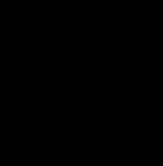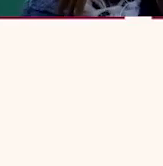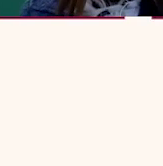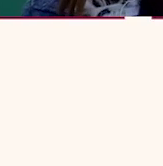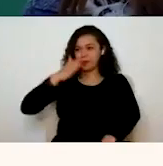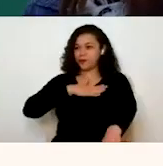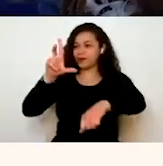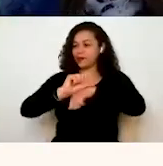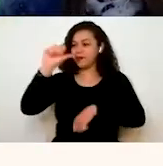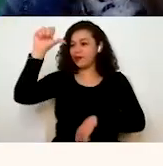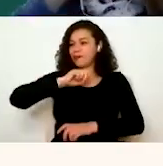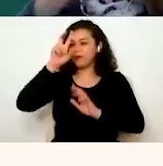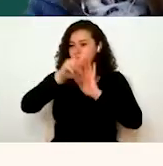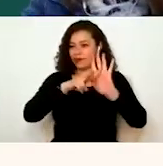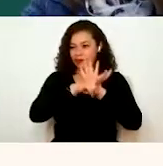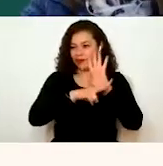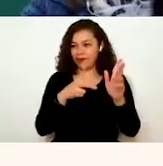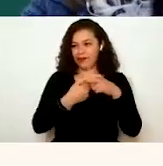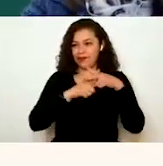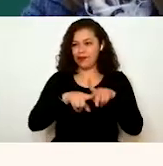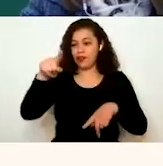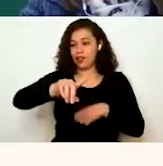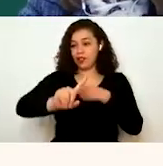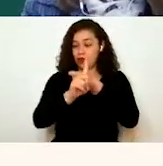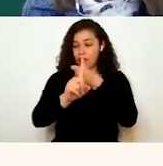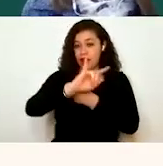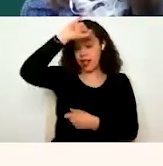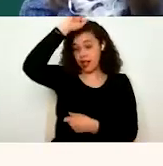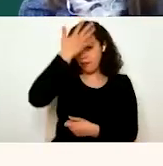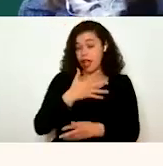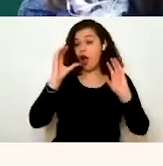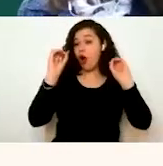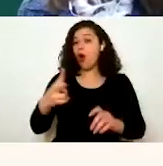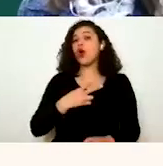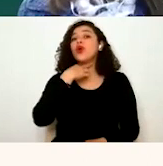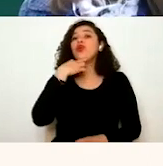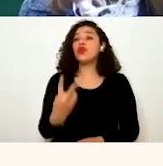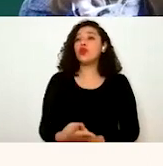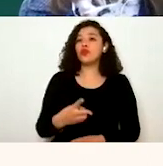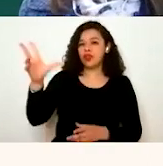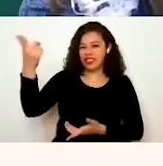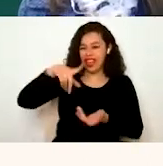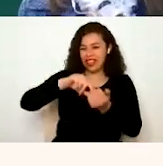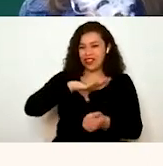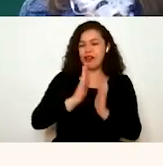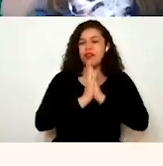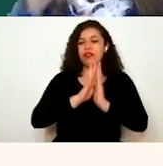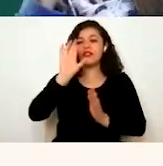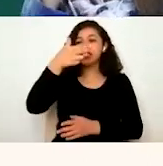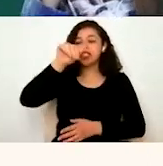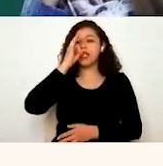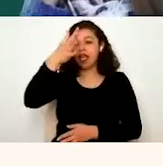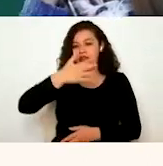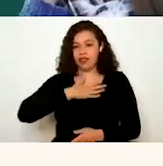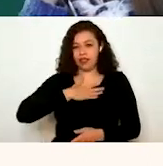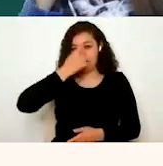Vamos a dar inicio con la grabación. En caso de que tengan algún inconveniente con que su imagen o voz aparezcan a través de ella, indíquenos por medio del chat para llevar